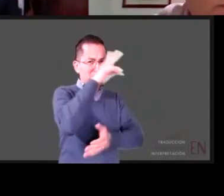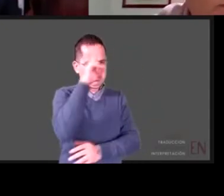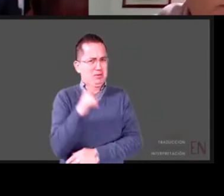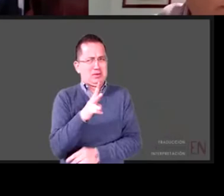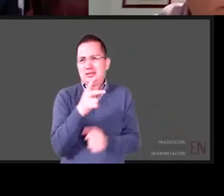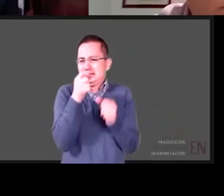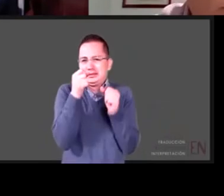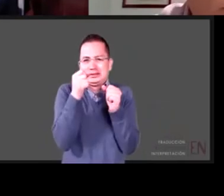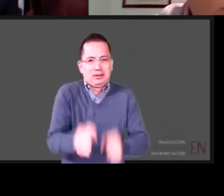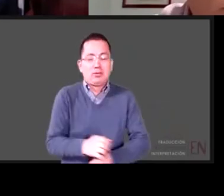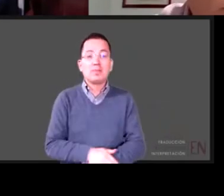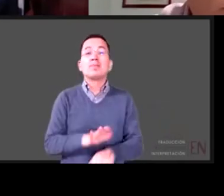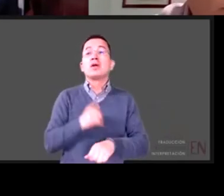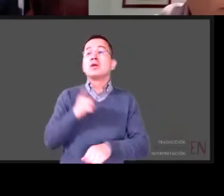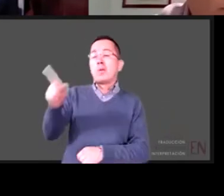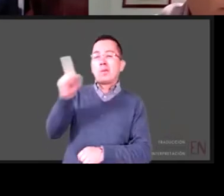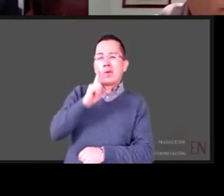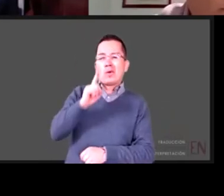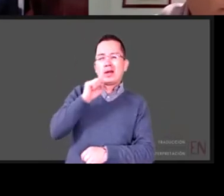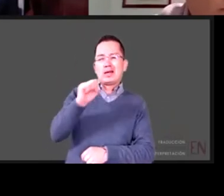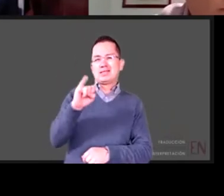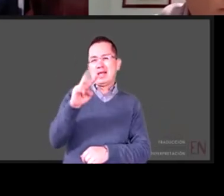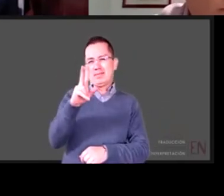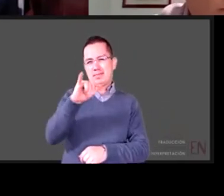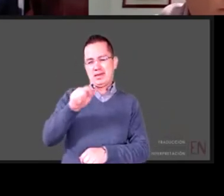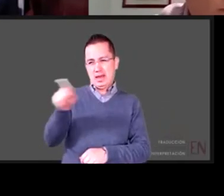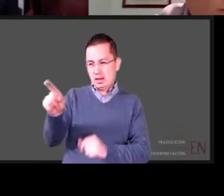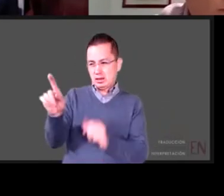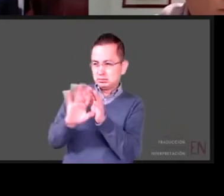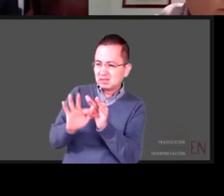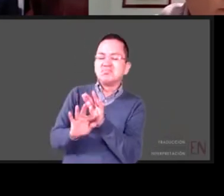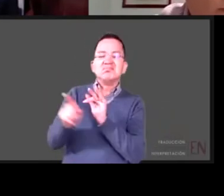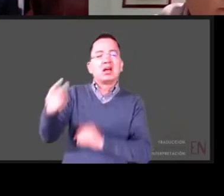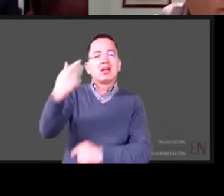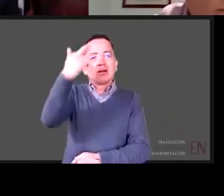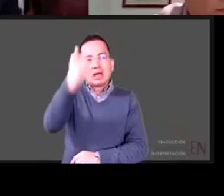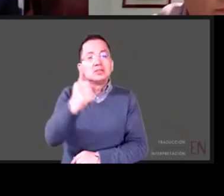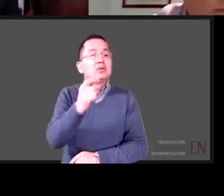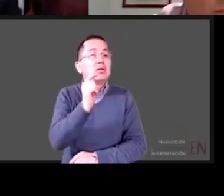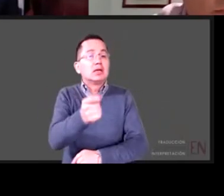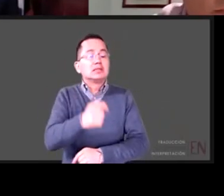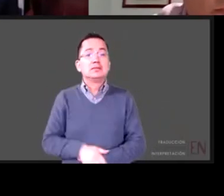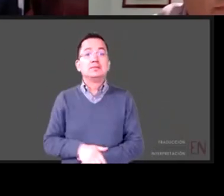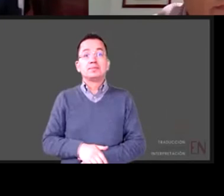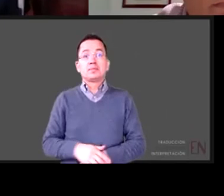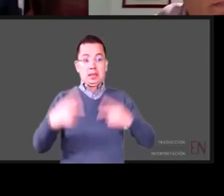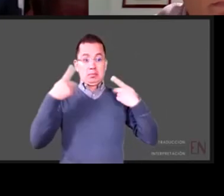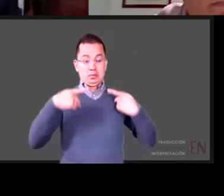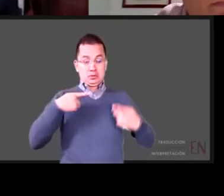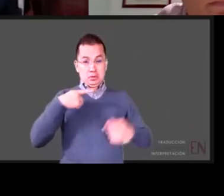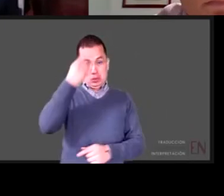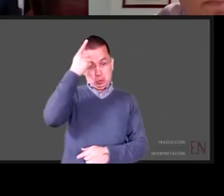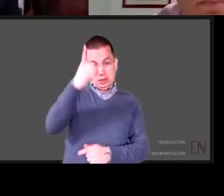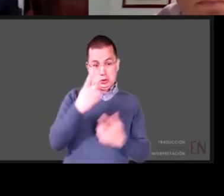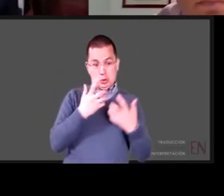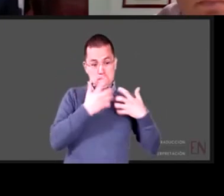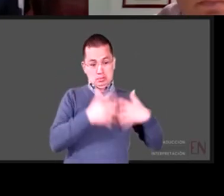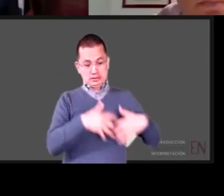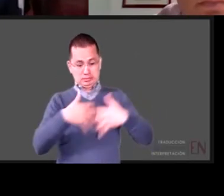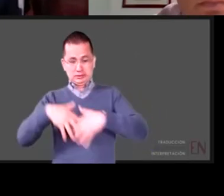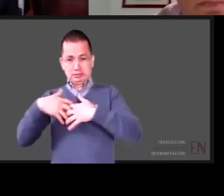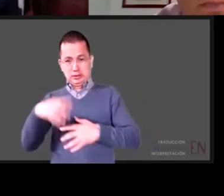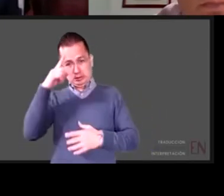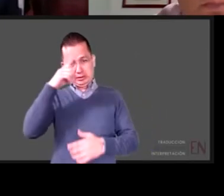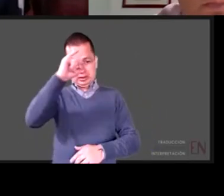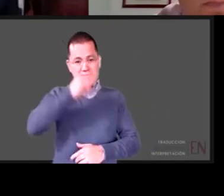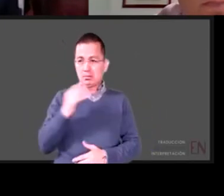los empleadores van a tener que tener un papel mucho más importante este me cuesta trabajo llamarlo